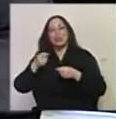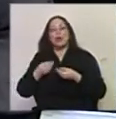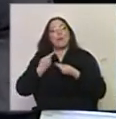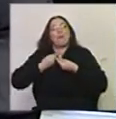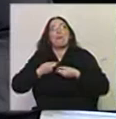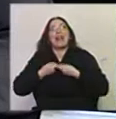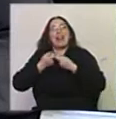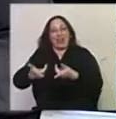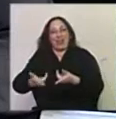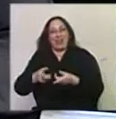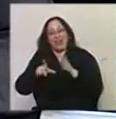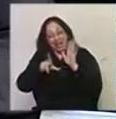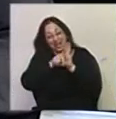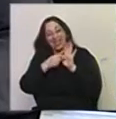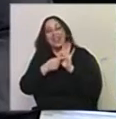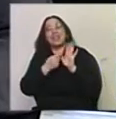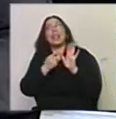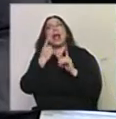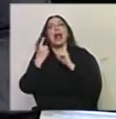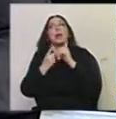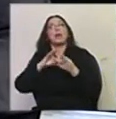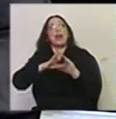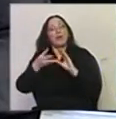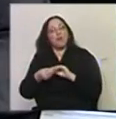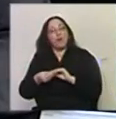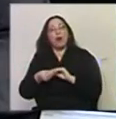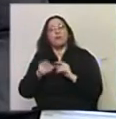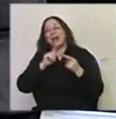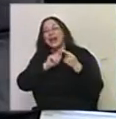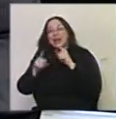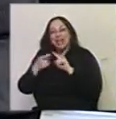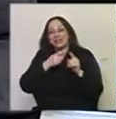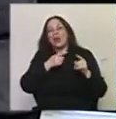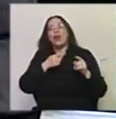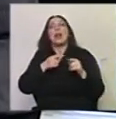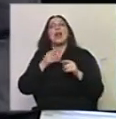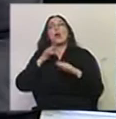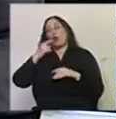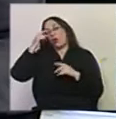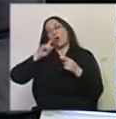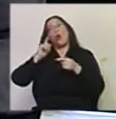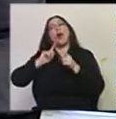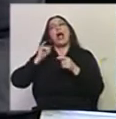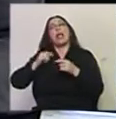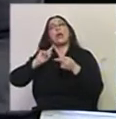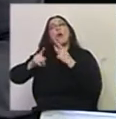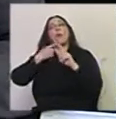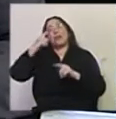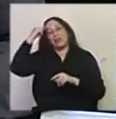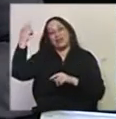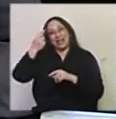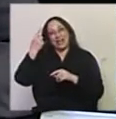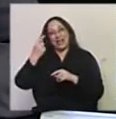decir que la ley debe de alguna manera establecer el derecho también en relación directa con todos los convenios internacionales que Uruguay ha suscripto. Y en este sentido